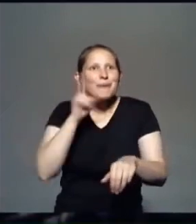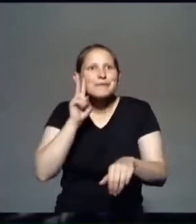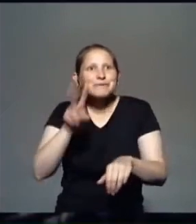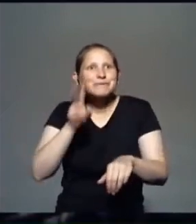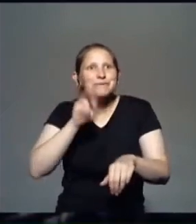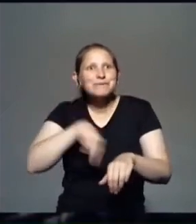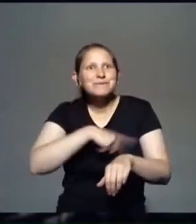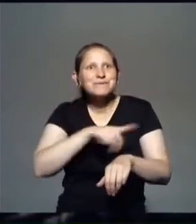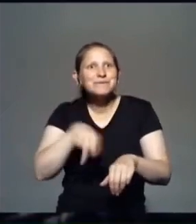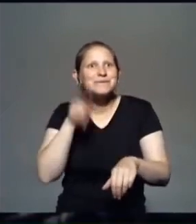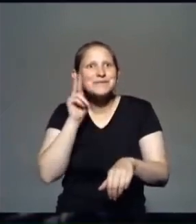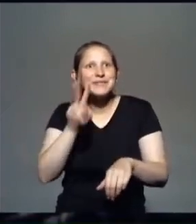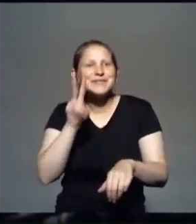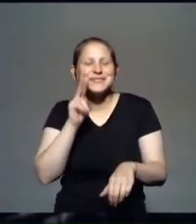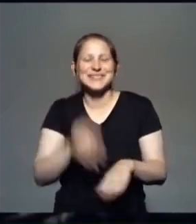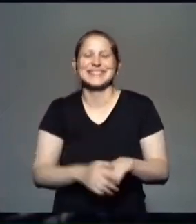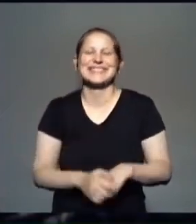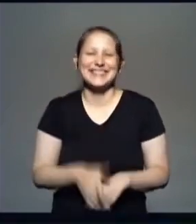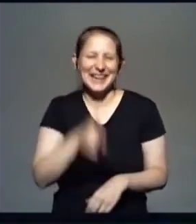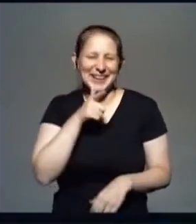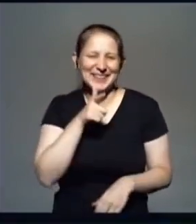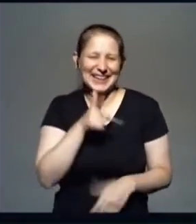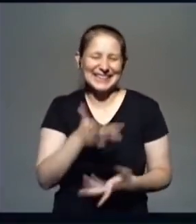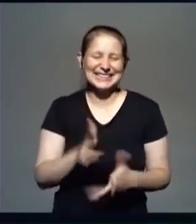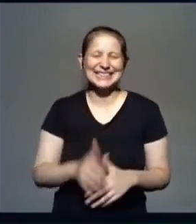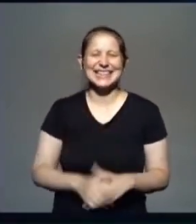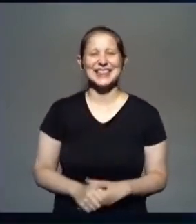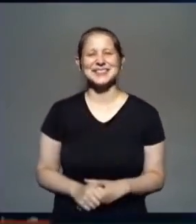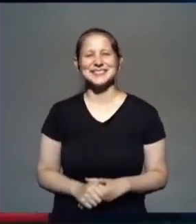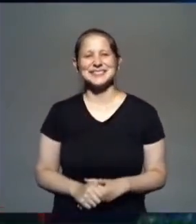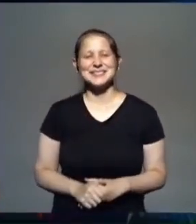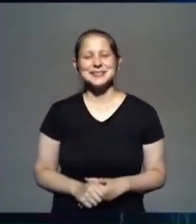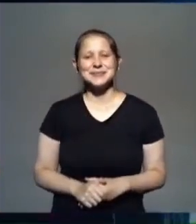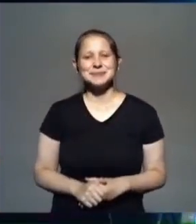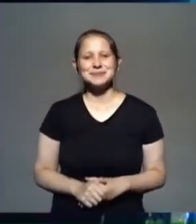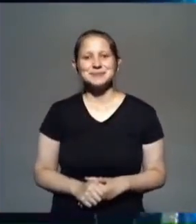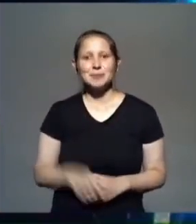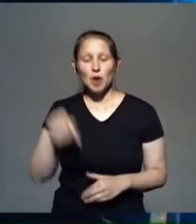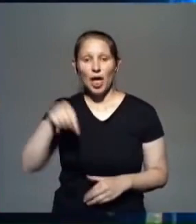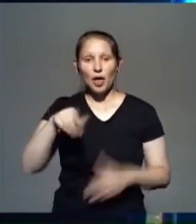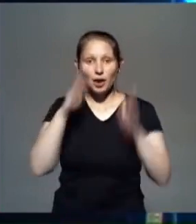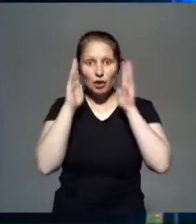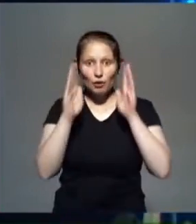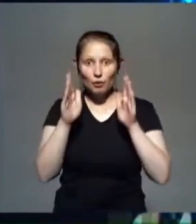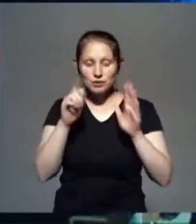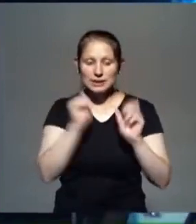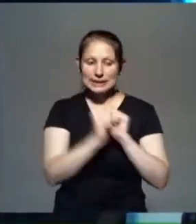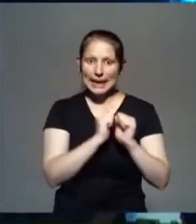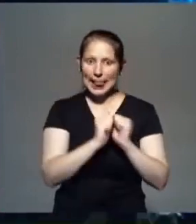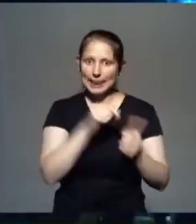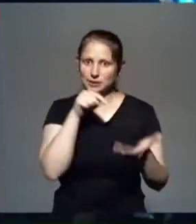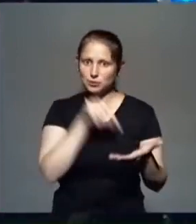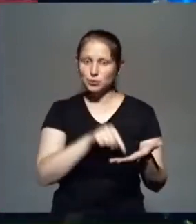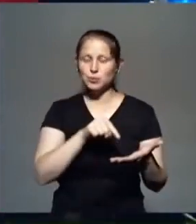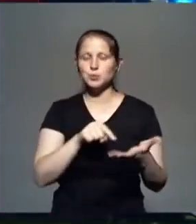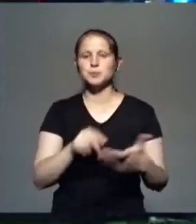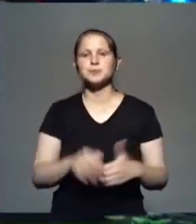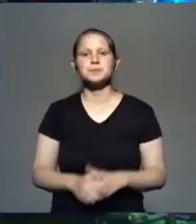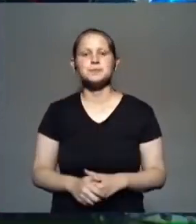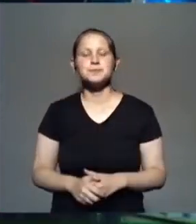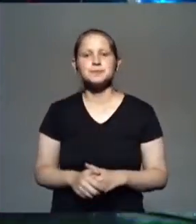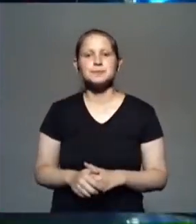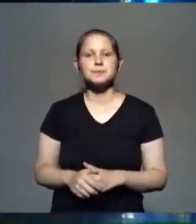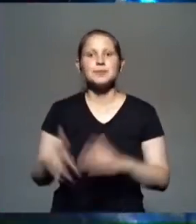concentrar en esto. ¿Por qué? Porque Jesús lo que Él va a hacer, va a derribar